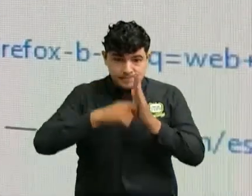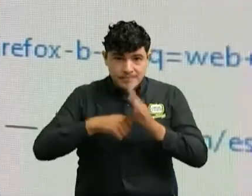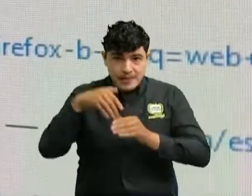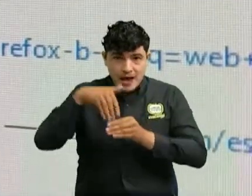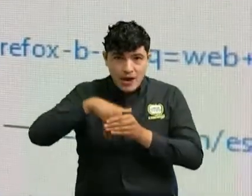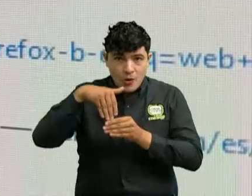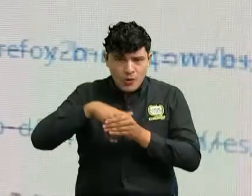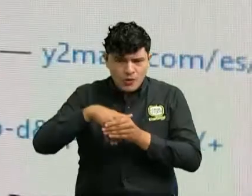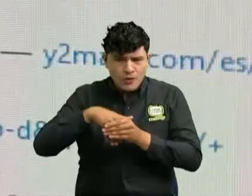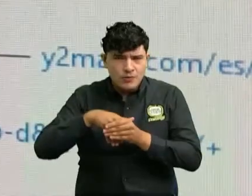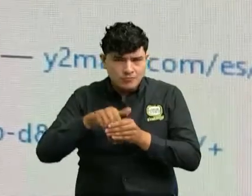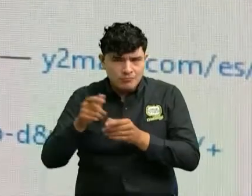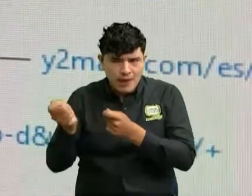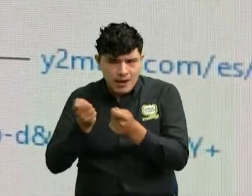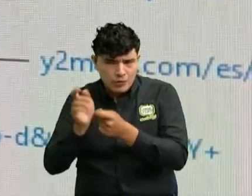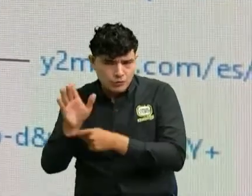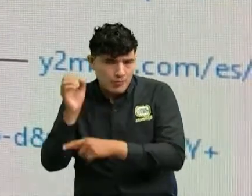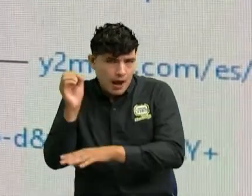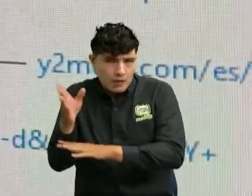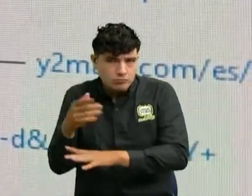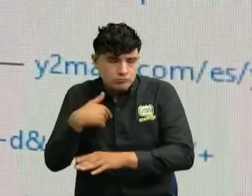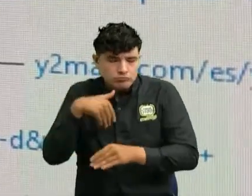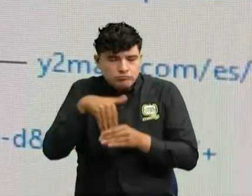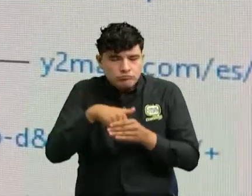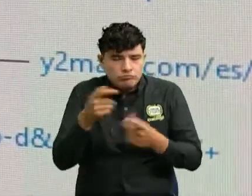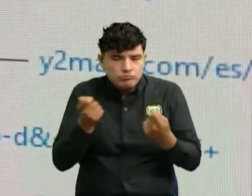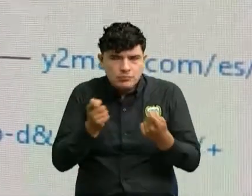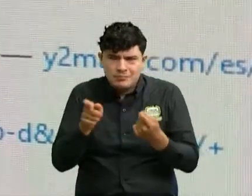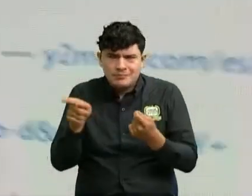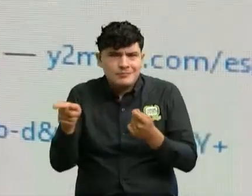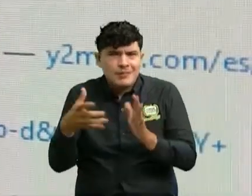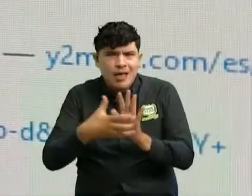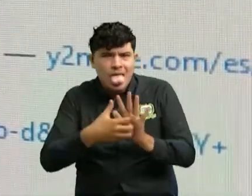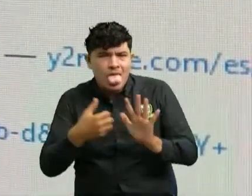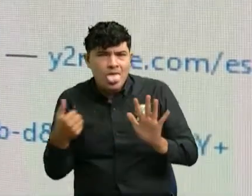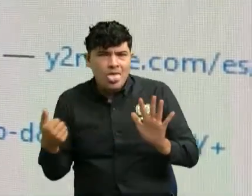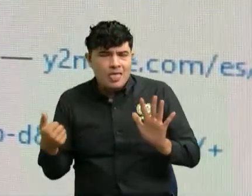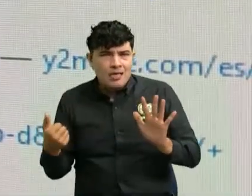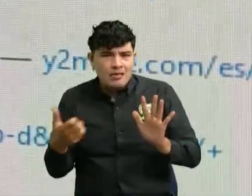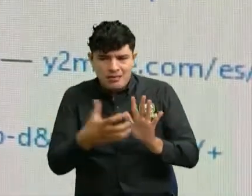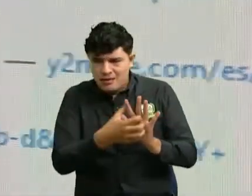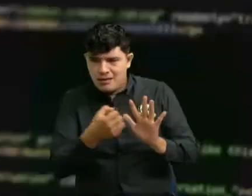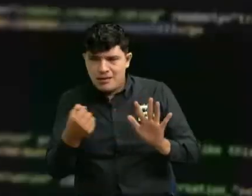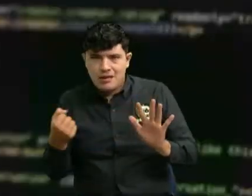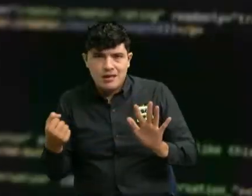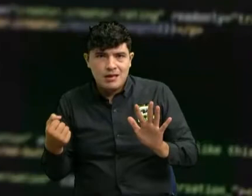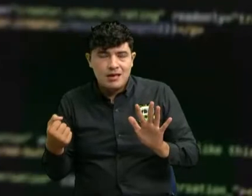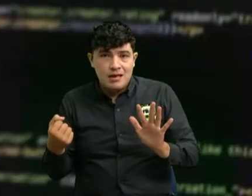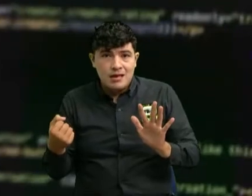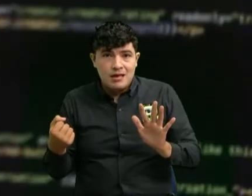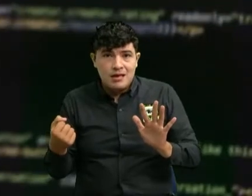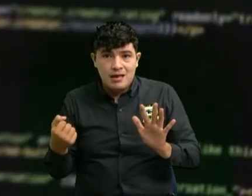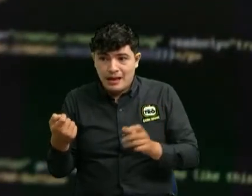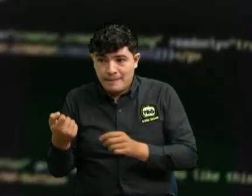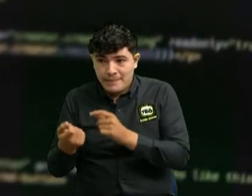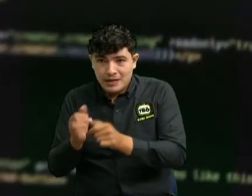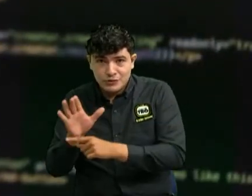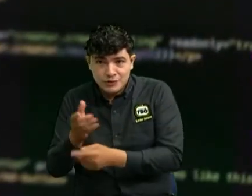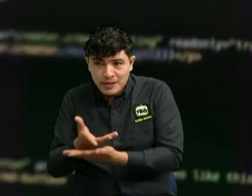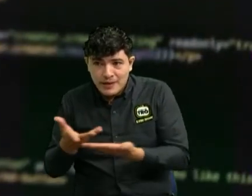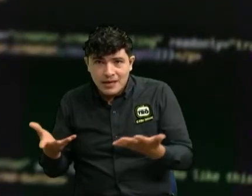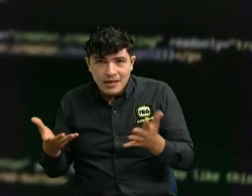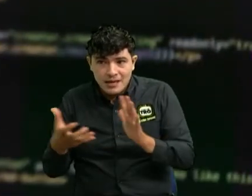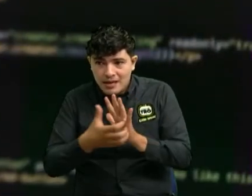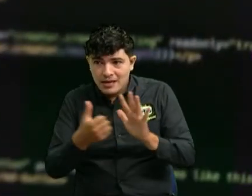un banco tal esto me descargaron no solamente el precio en ese momento de ese artículo o sea me